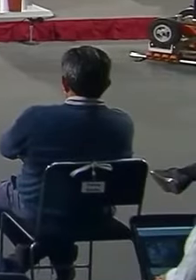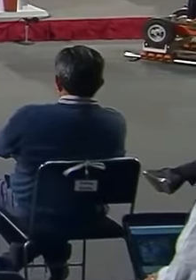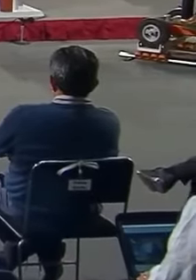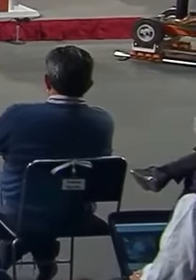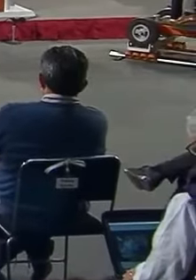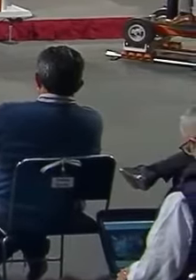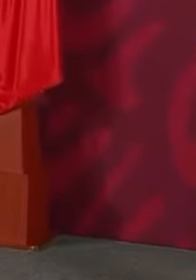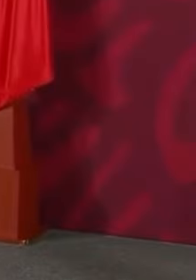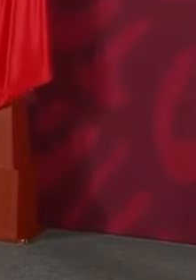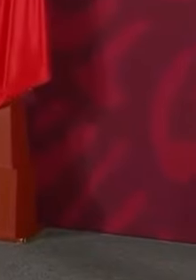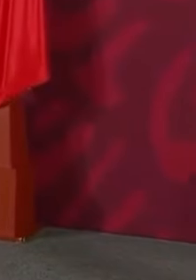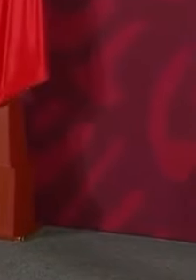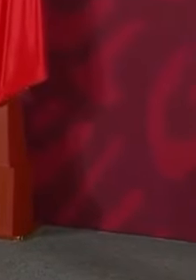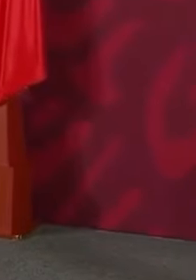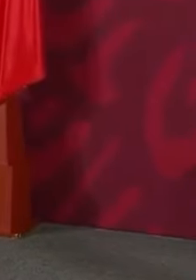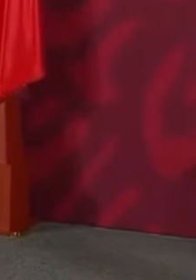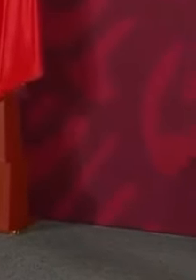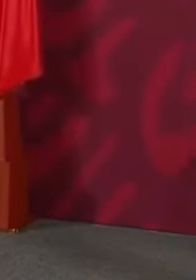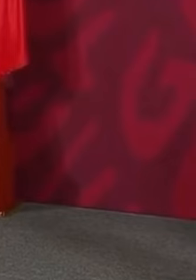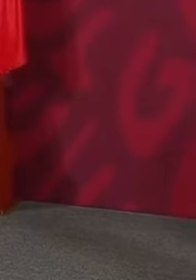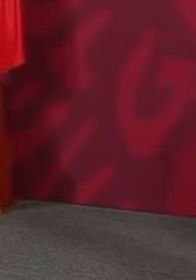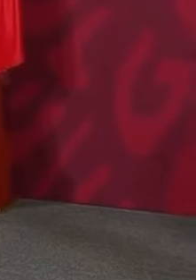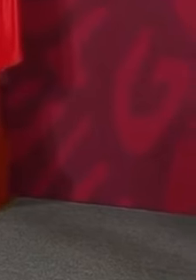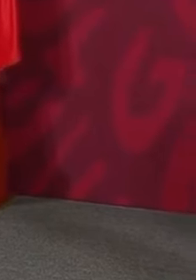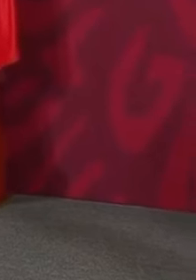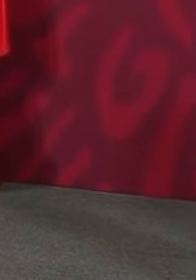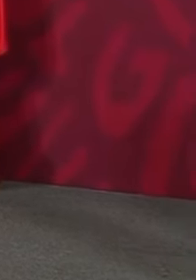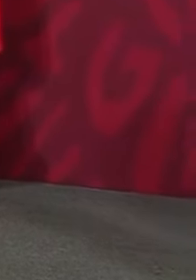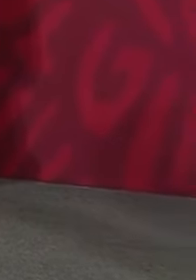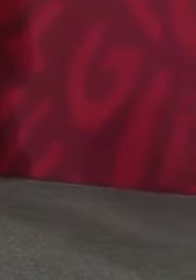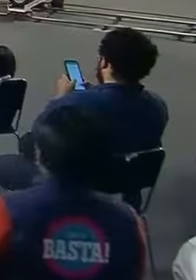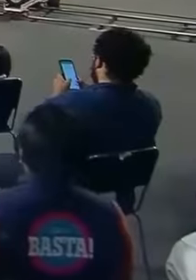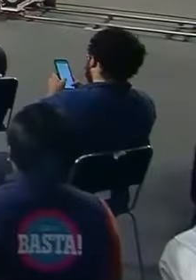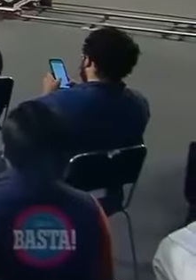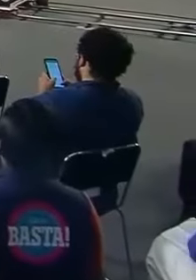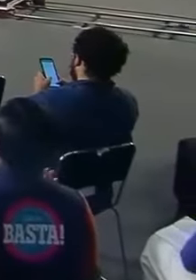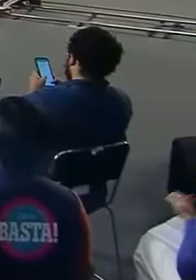eso es el fenómeno. Espero que no se vayan a enojar los, este, fifí. Bueno, adiós, adiós.